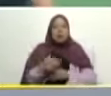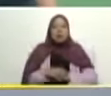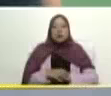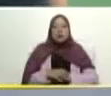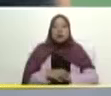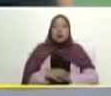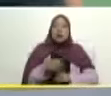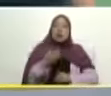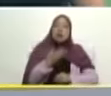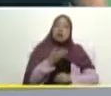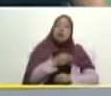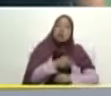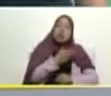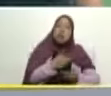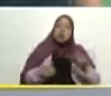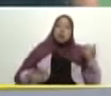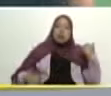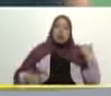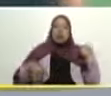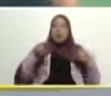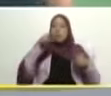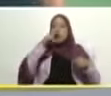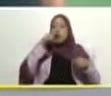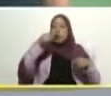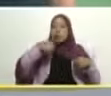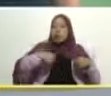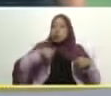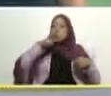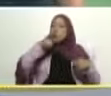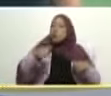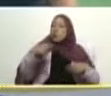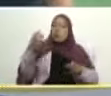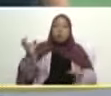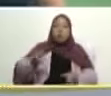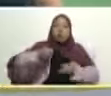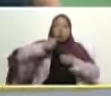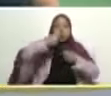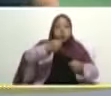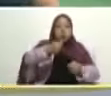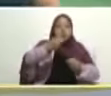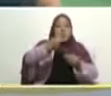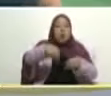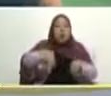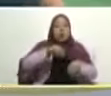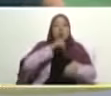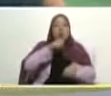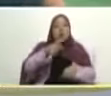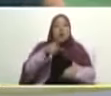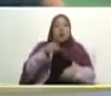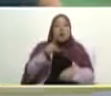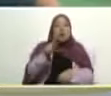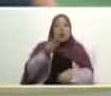mi señor presidente yo hice un reporte de unas bombonas que están en deterioro o sea están en pH